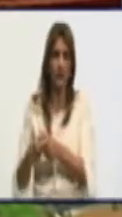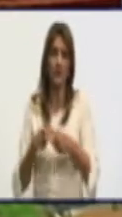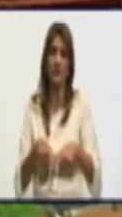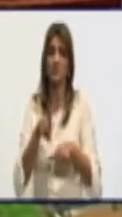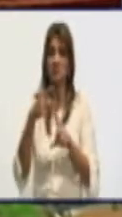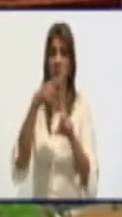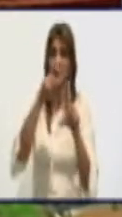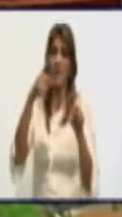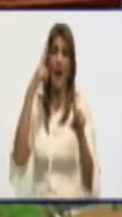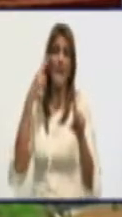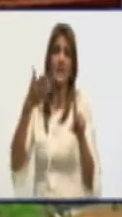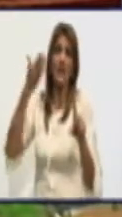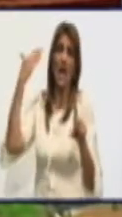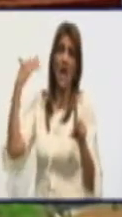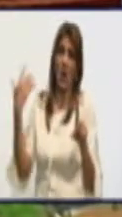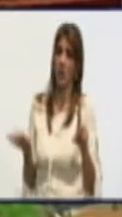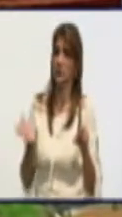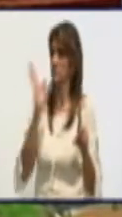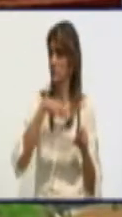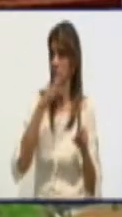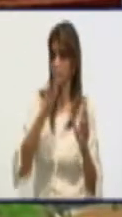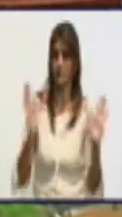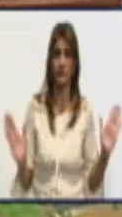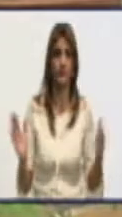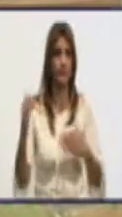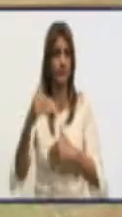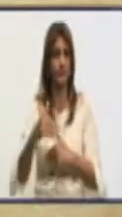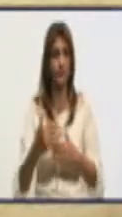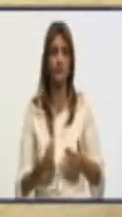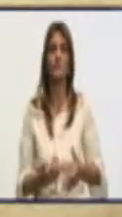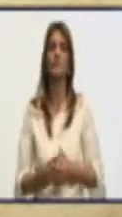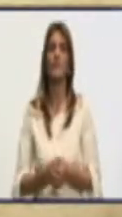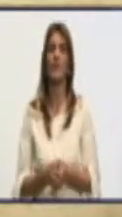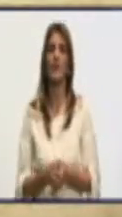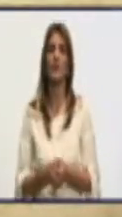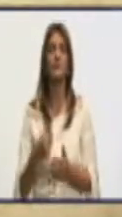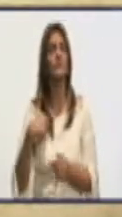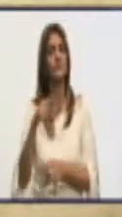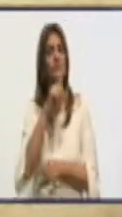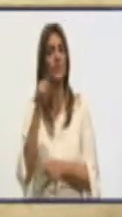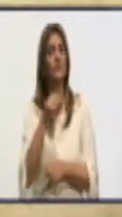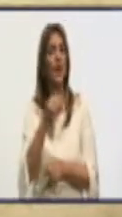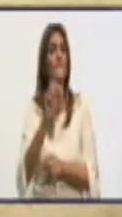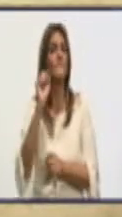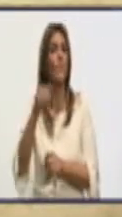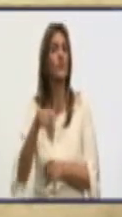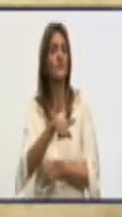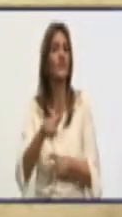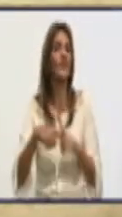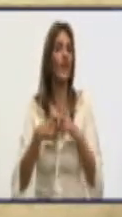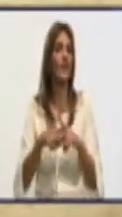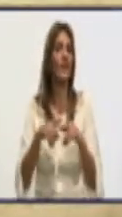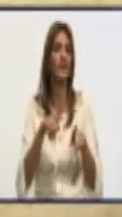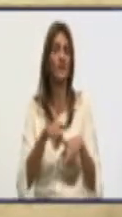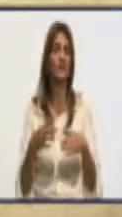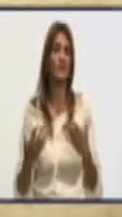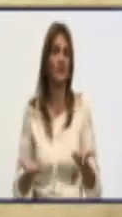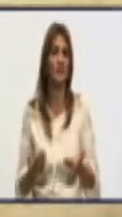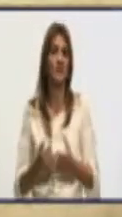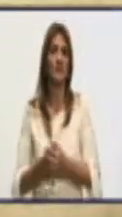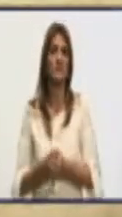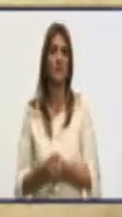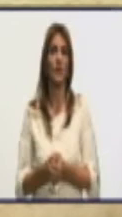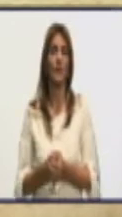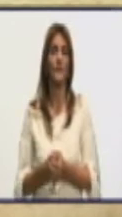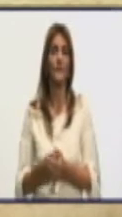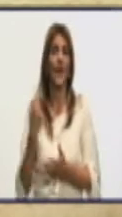ido dando solución poco a poco? ¿Hay perspectivas de lograrlo en este año en medio de las situaciones actuales? Al final del año pasado nosotros adquirimos alrededor de unas